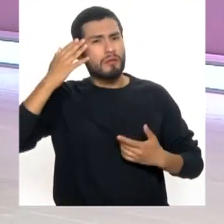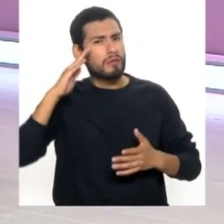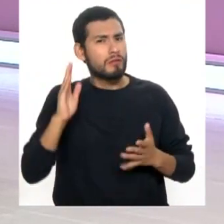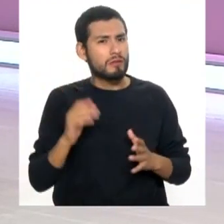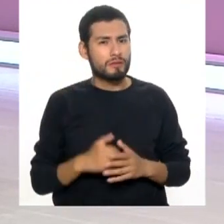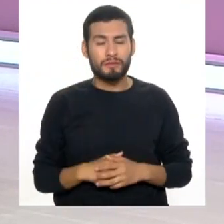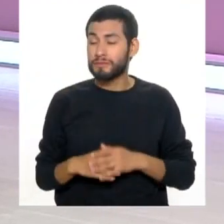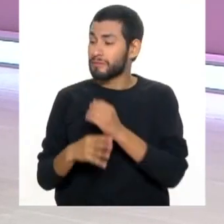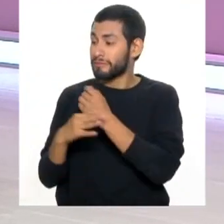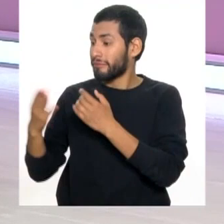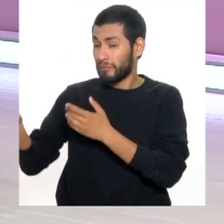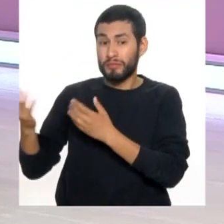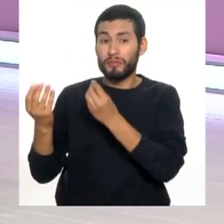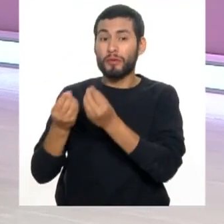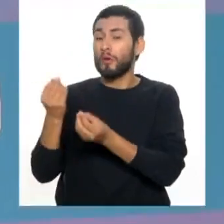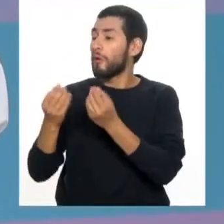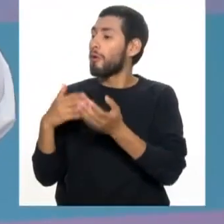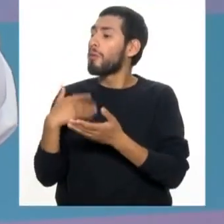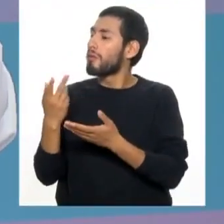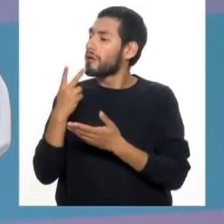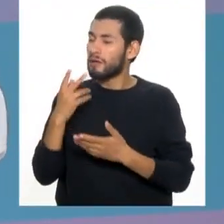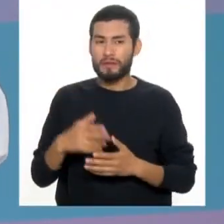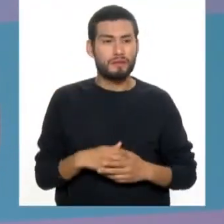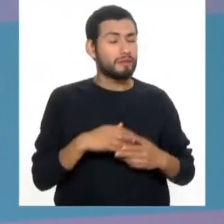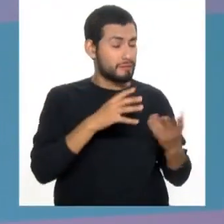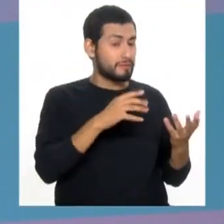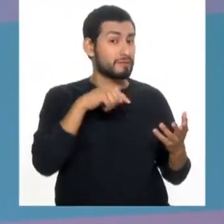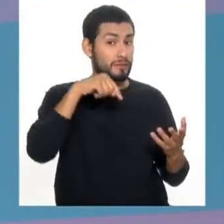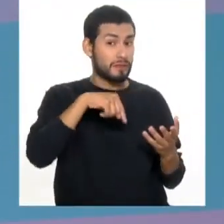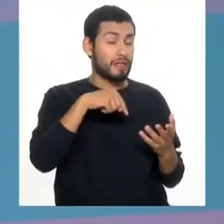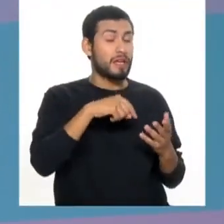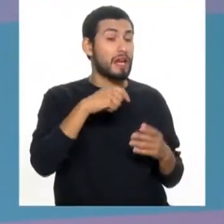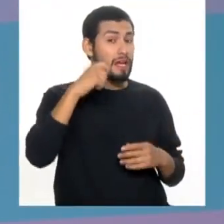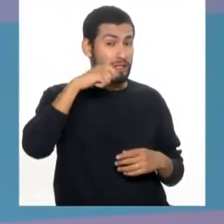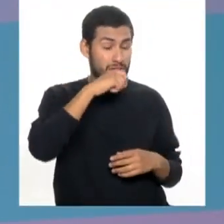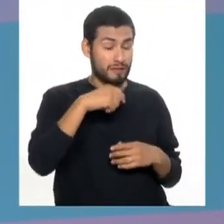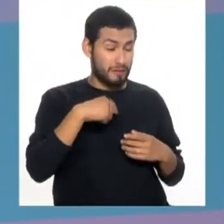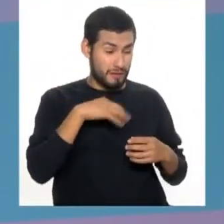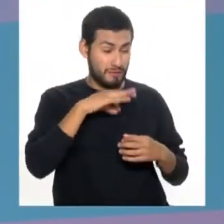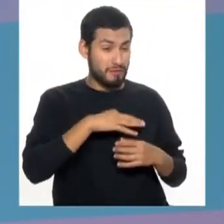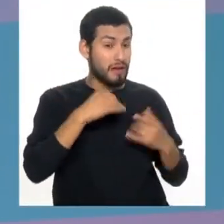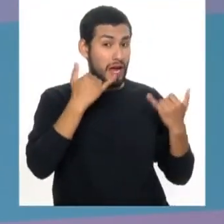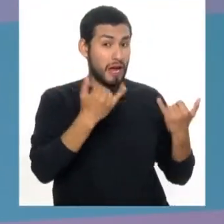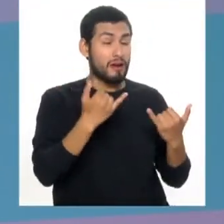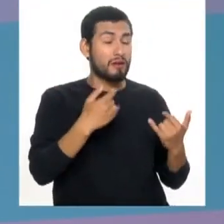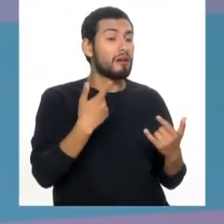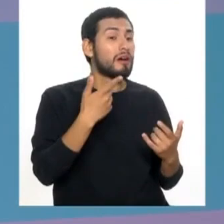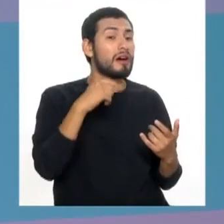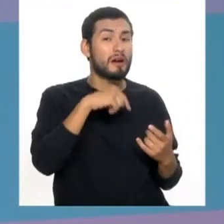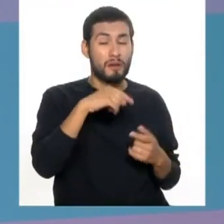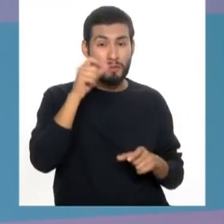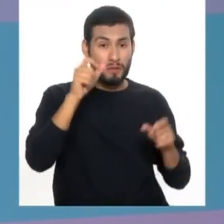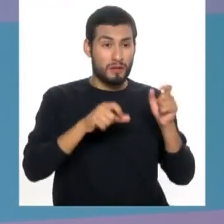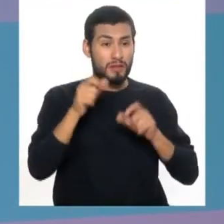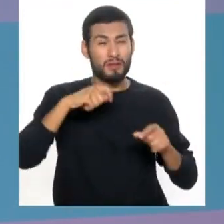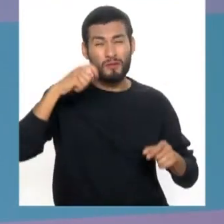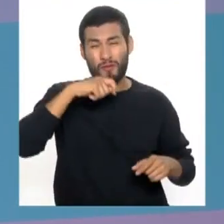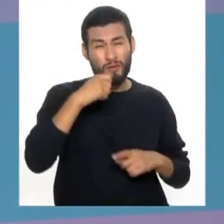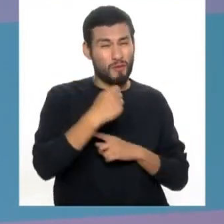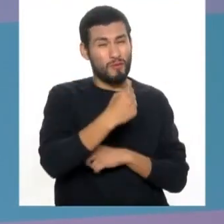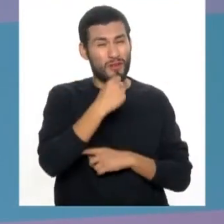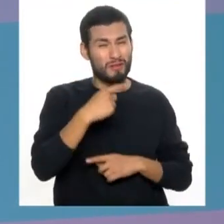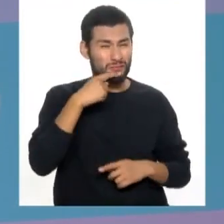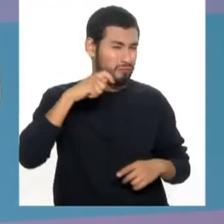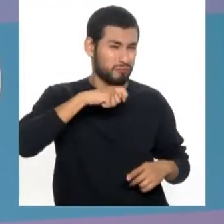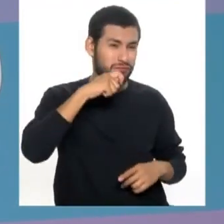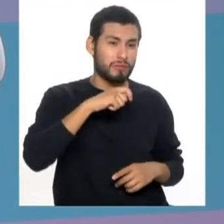A ver, doctor, con la maquitita, ¿cómo podemos cepillar? Hay cepillos ahora, no, justo para terminar la idea, hay cepillos que cuando hay personas que se cepillan demasiado fuerte y no